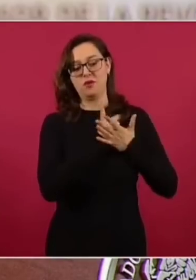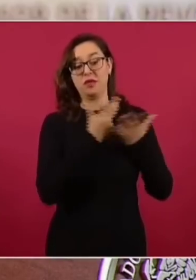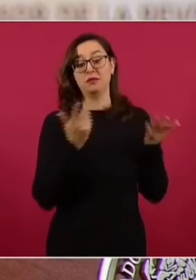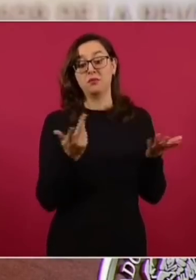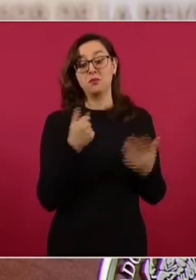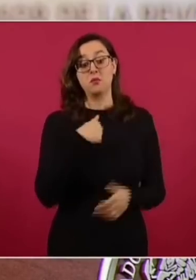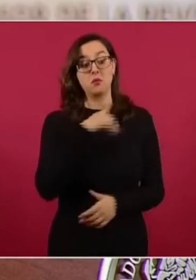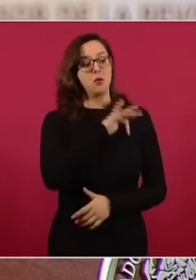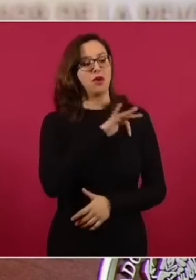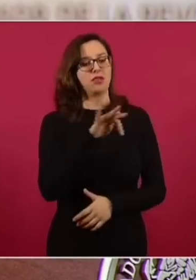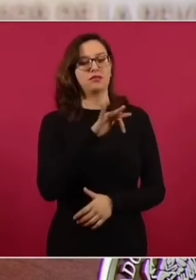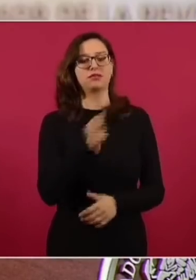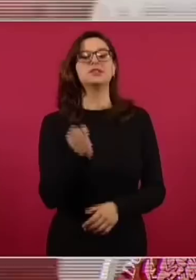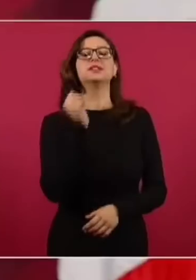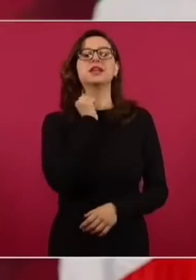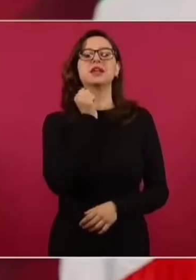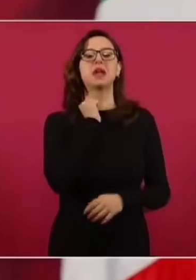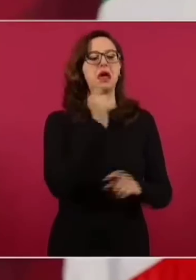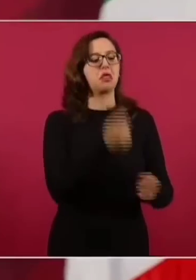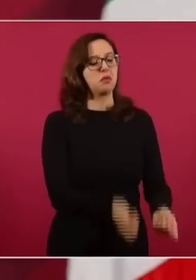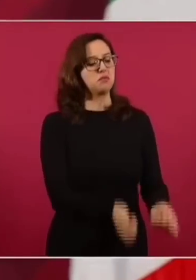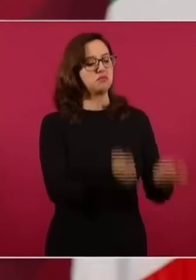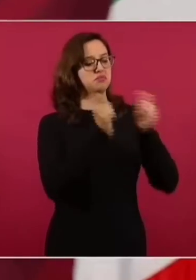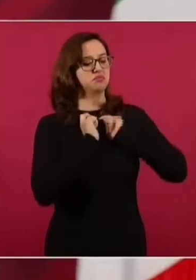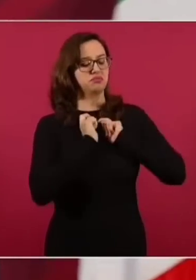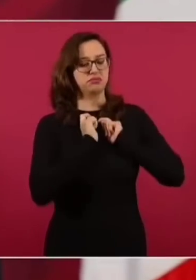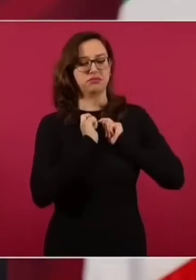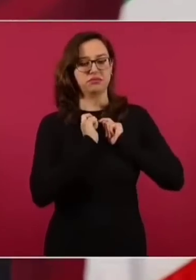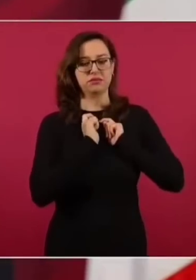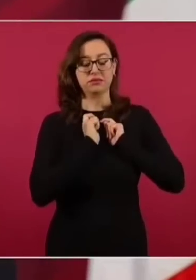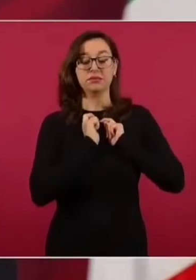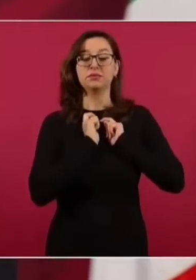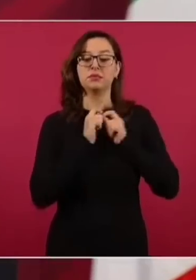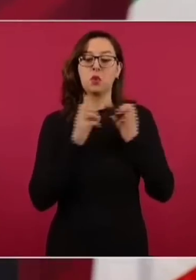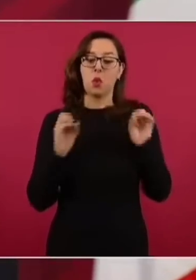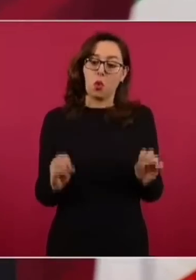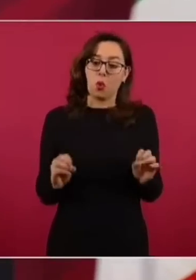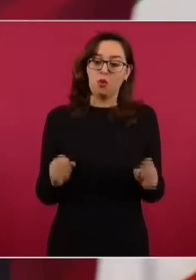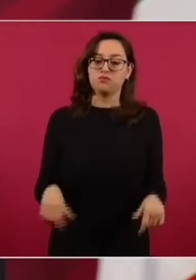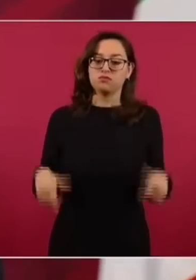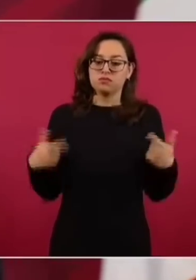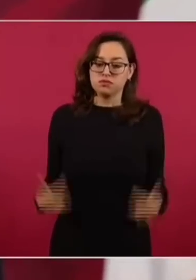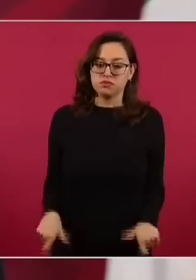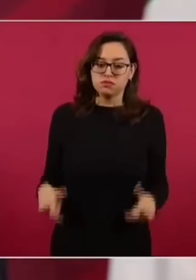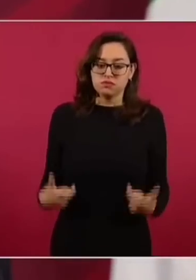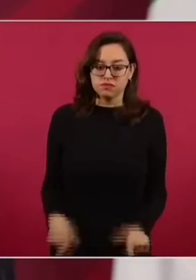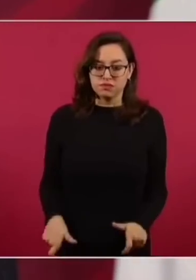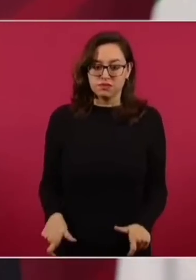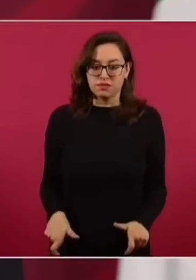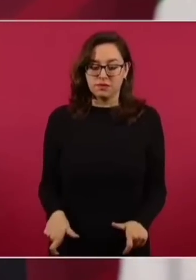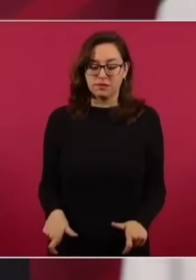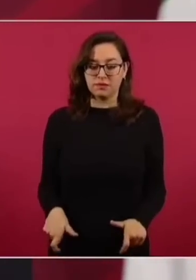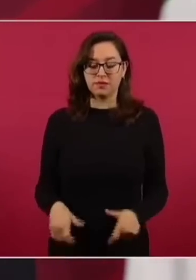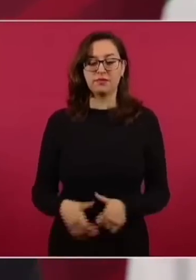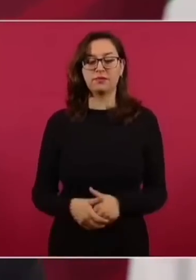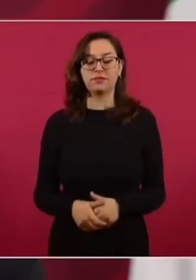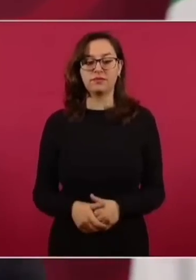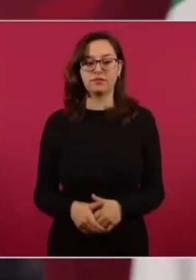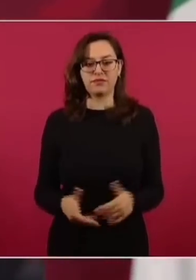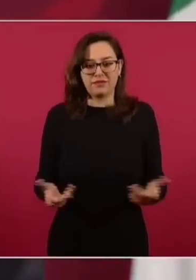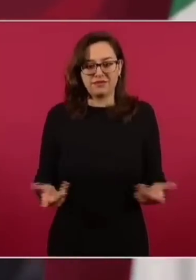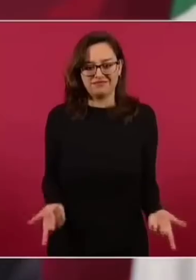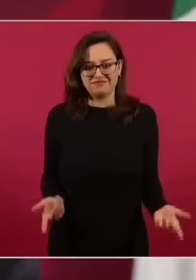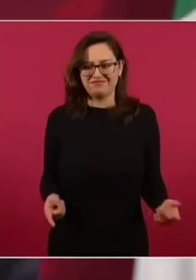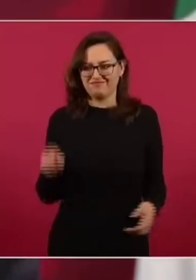senador o a tener dinero, ¿y qué